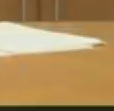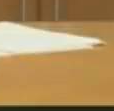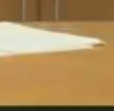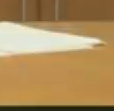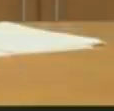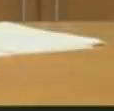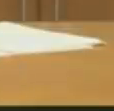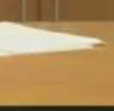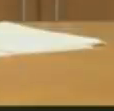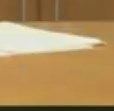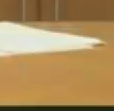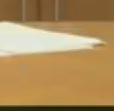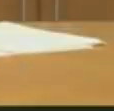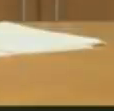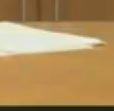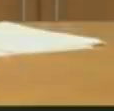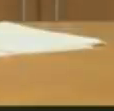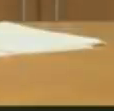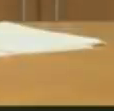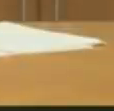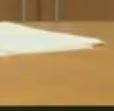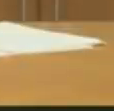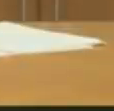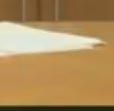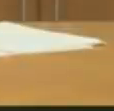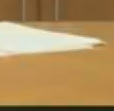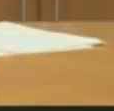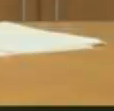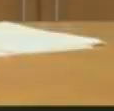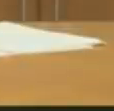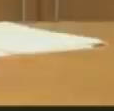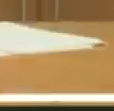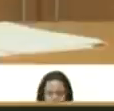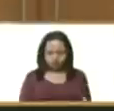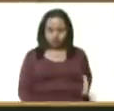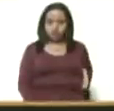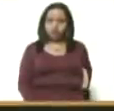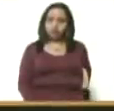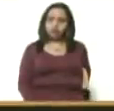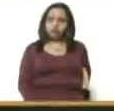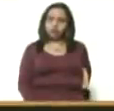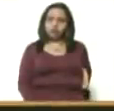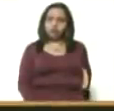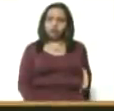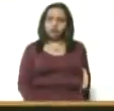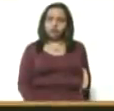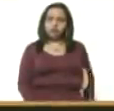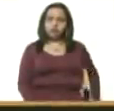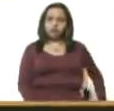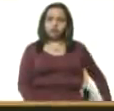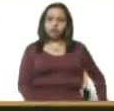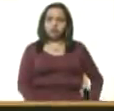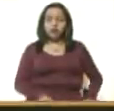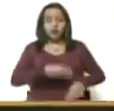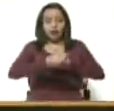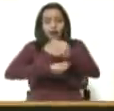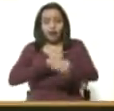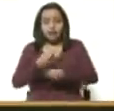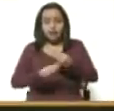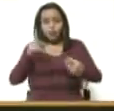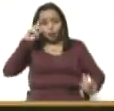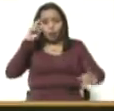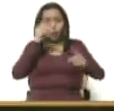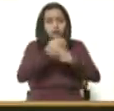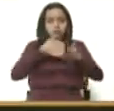Y como siempre hemos dicho, y el presidente Nicolás Maduro lo dijo desde el año 2015, el cumplir con los